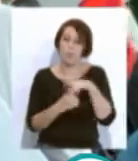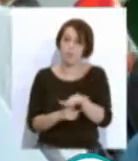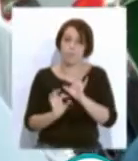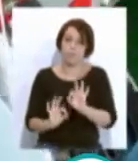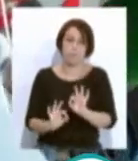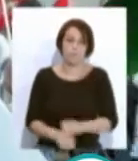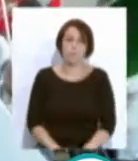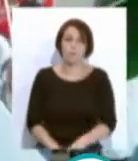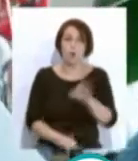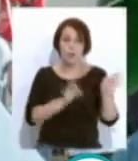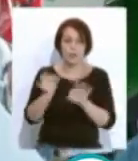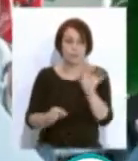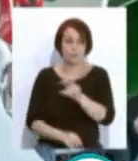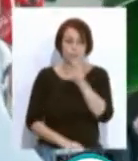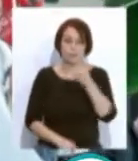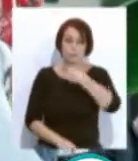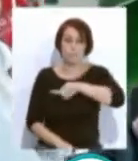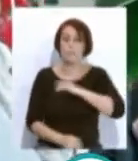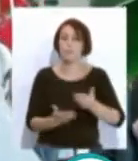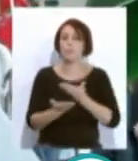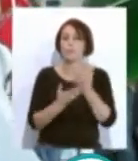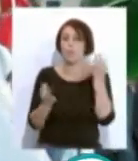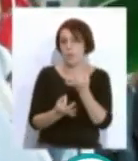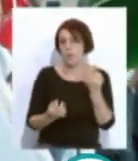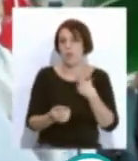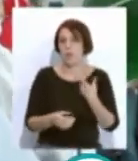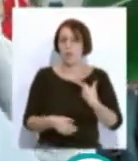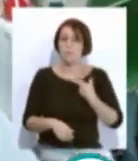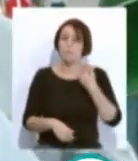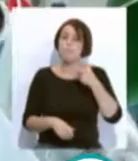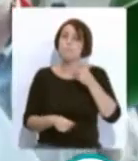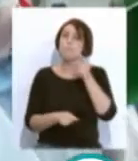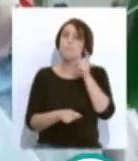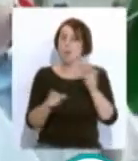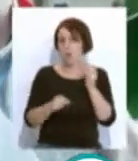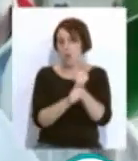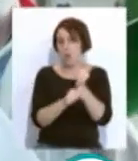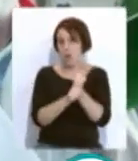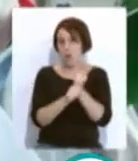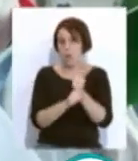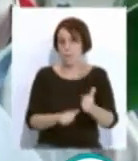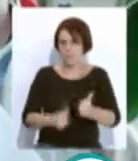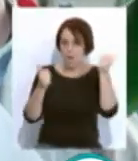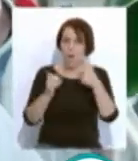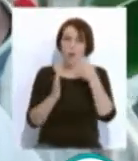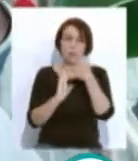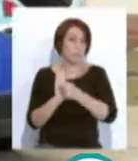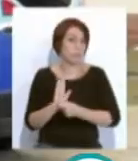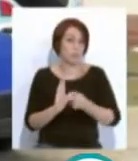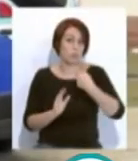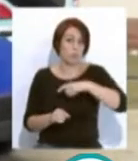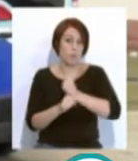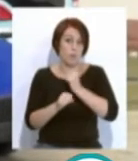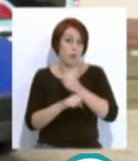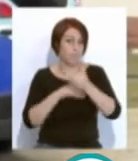Desde las distintas organizaciones lo que reivindicamos es que haya un incremento de personal aparte de mejorar las condiciones en las cuales se desarrollará nuestro trabajo.